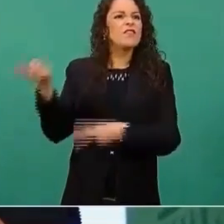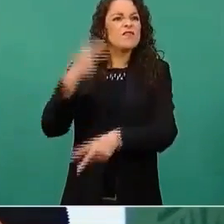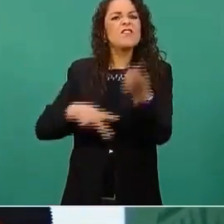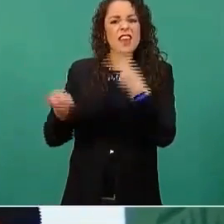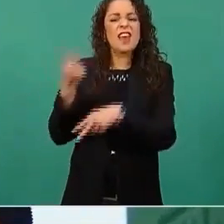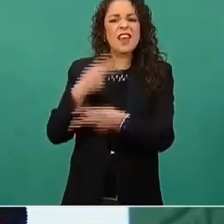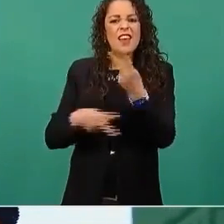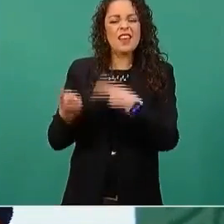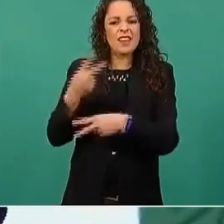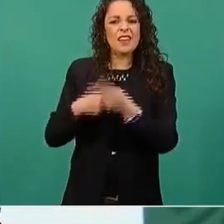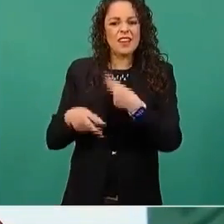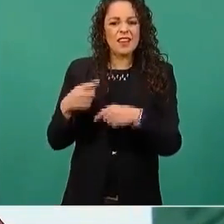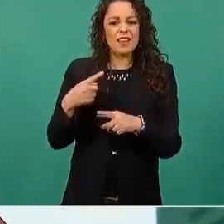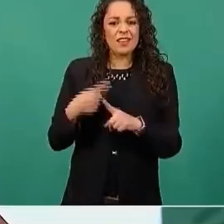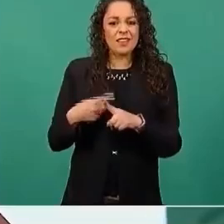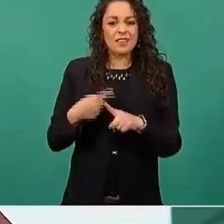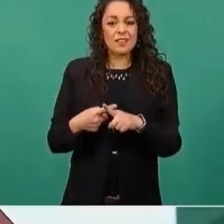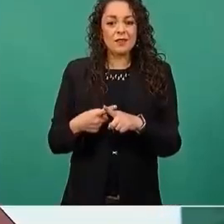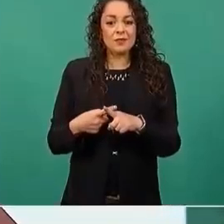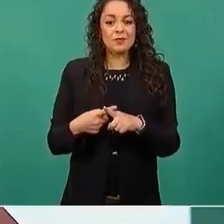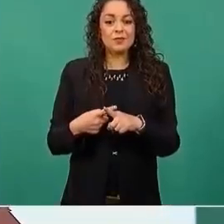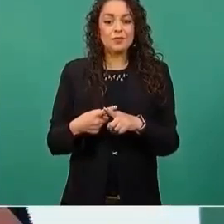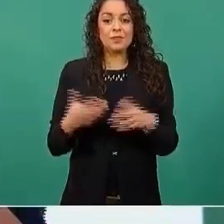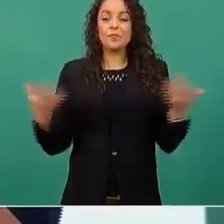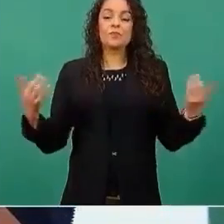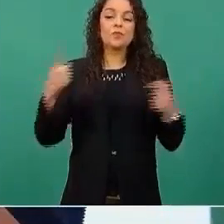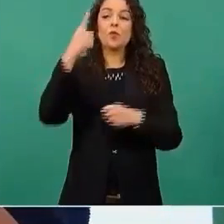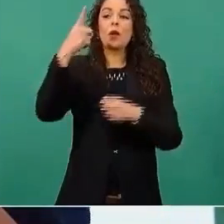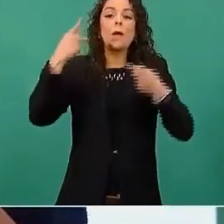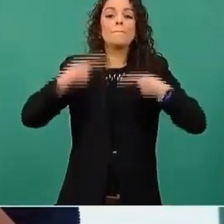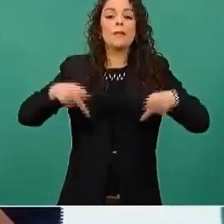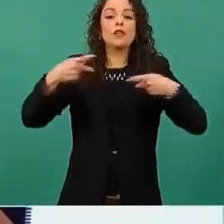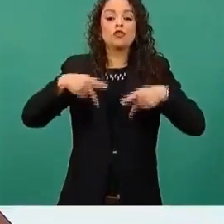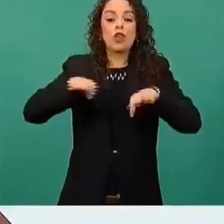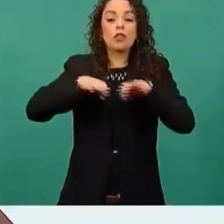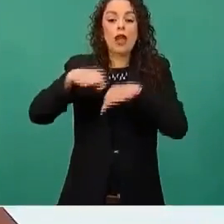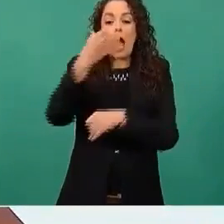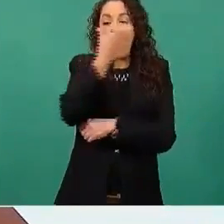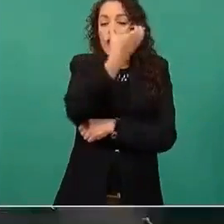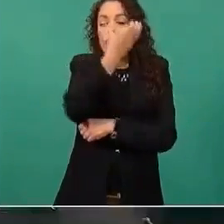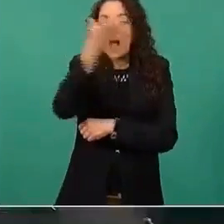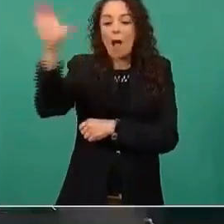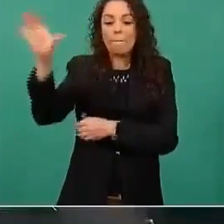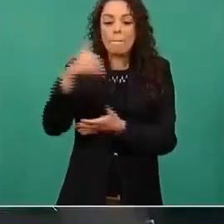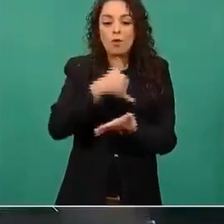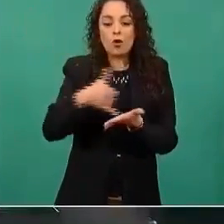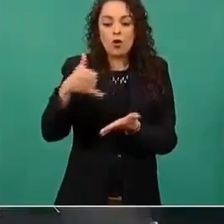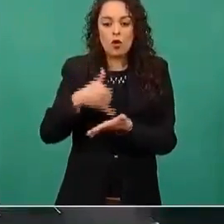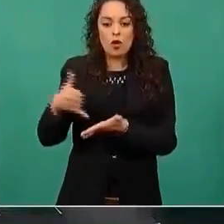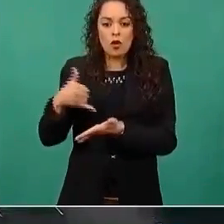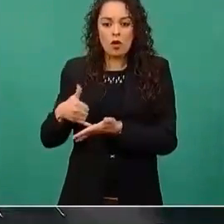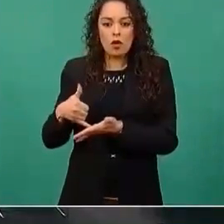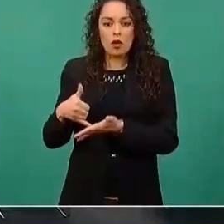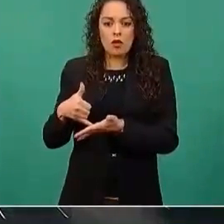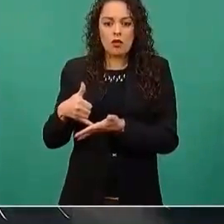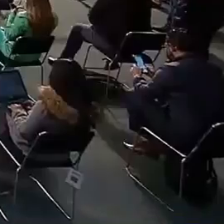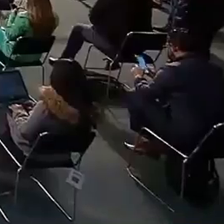campesino y empezó a decir, a insultar, pues,